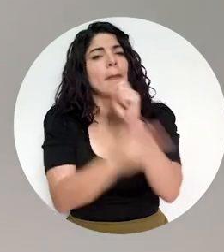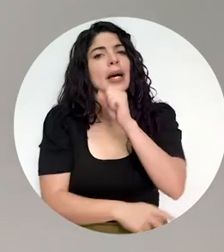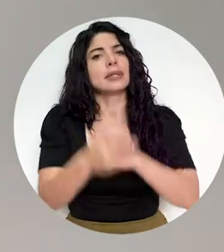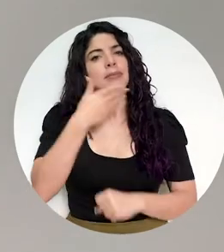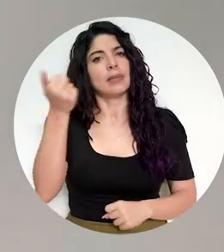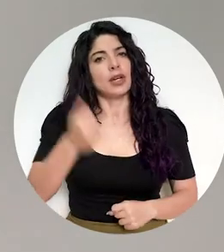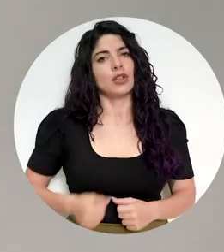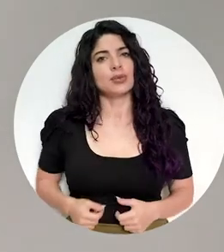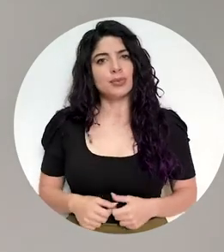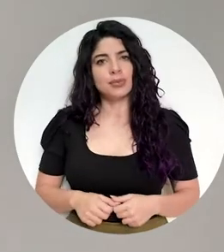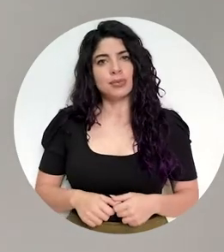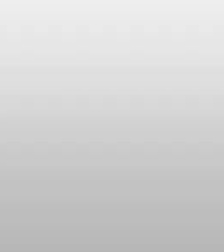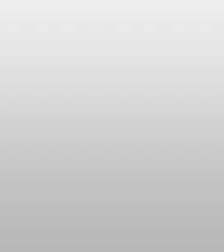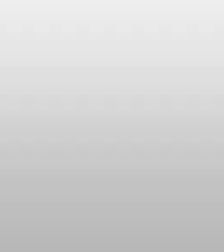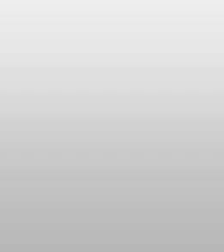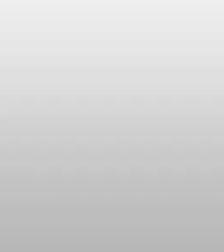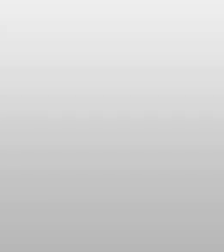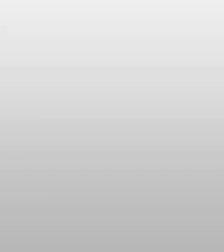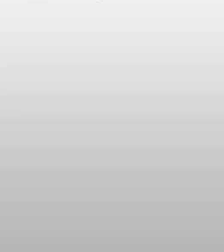un país mejor.